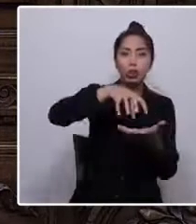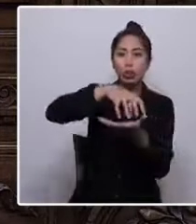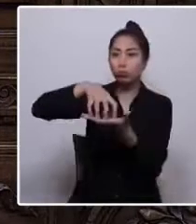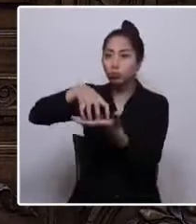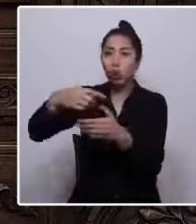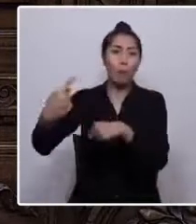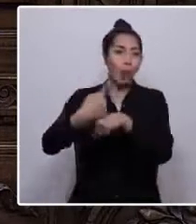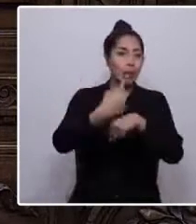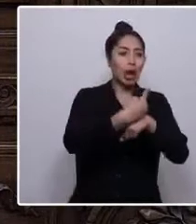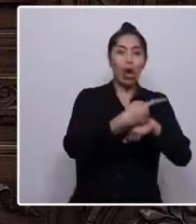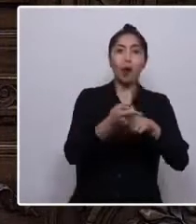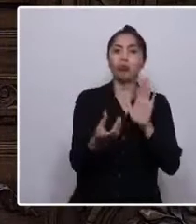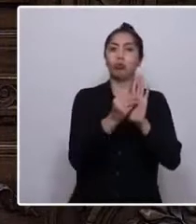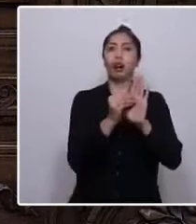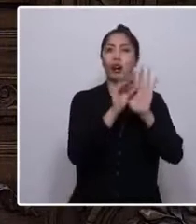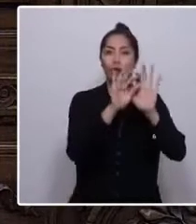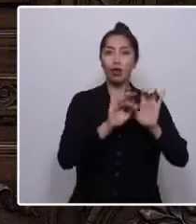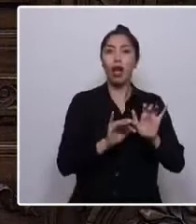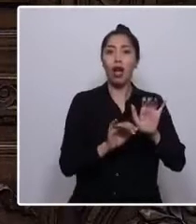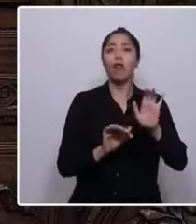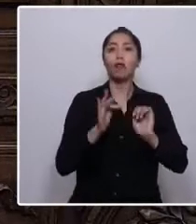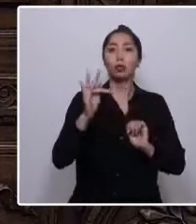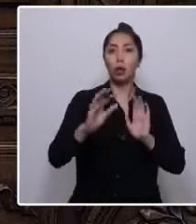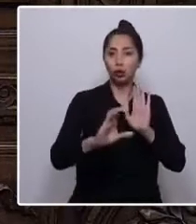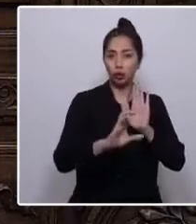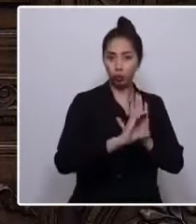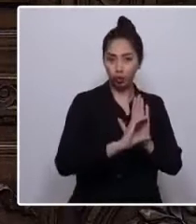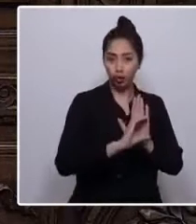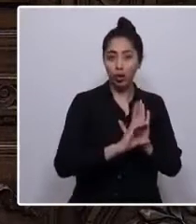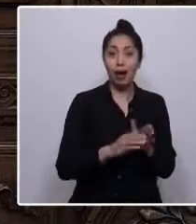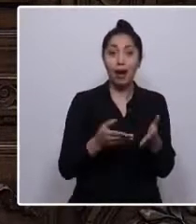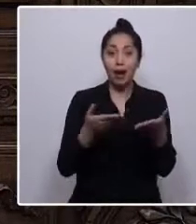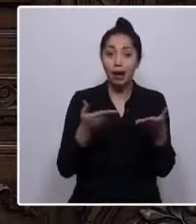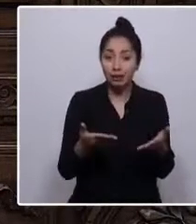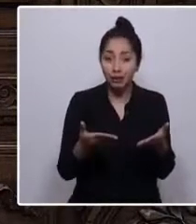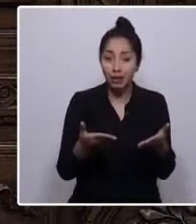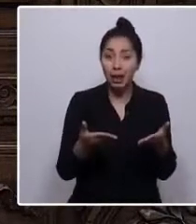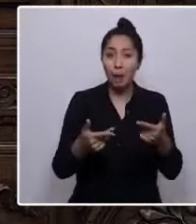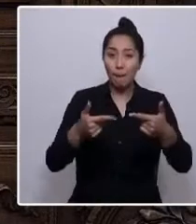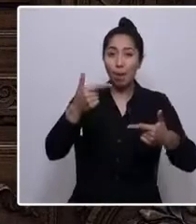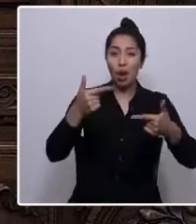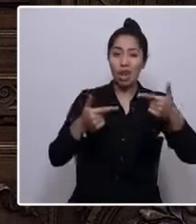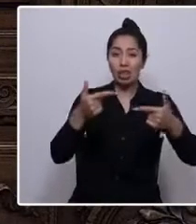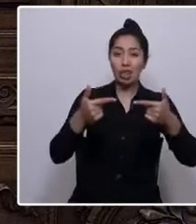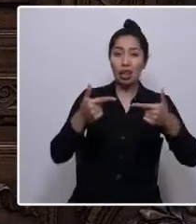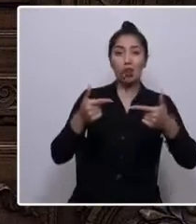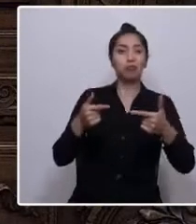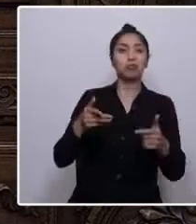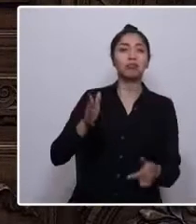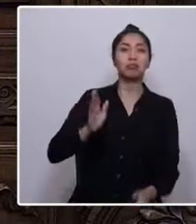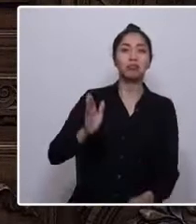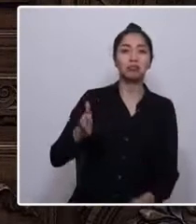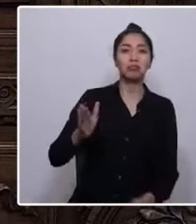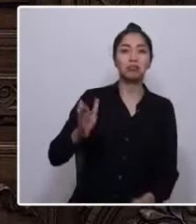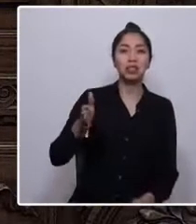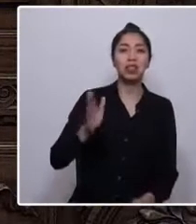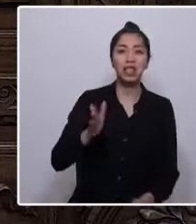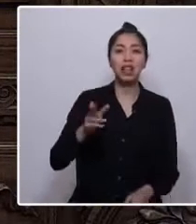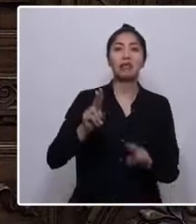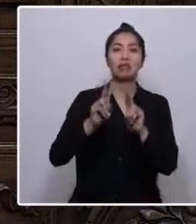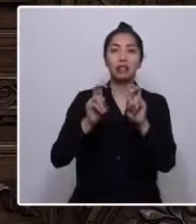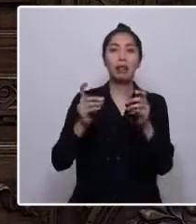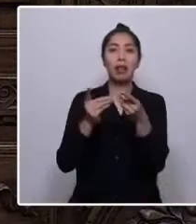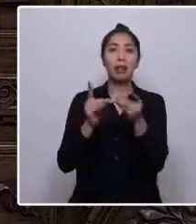una futura constitución. Y así los emperadores de la política gato-pardista, que se empeñan en mantener con cerrojo antidemocrático la